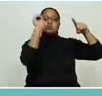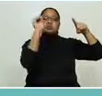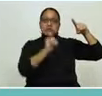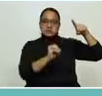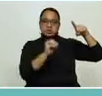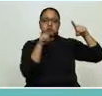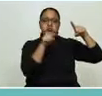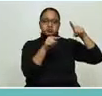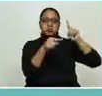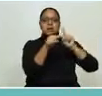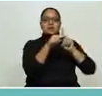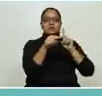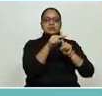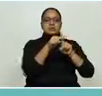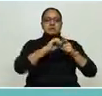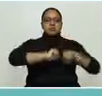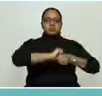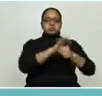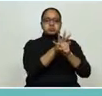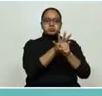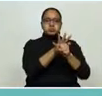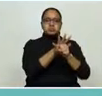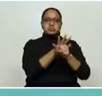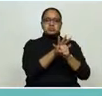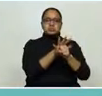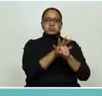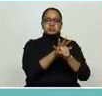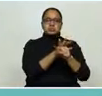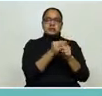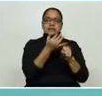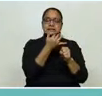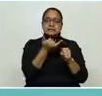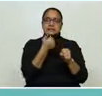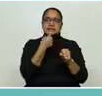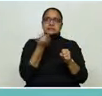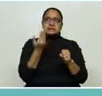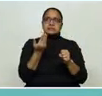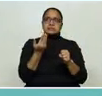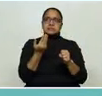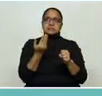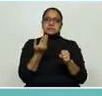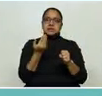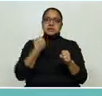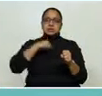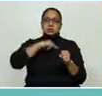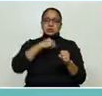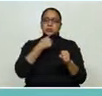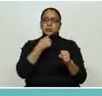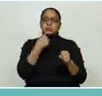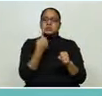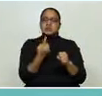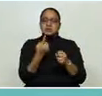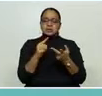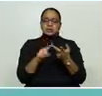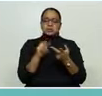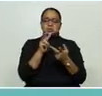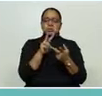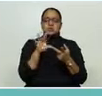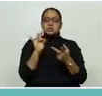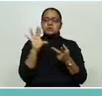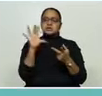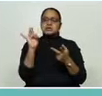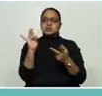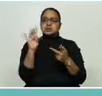confirmados y hemos tenido confirmación de 288 casos,